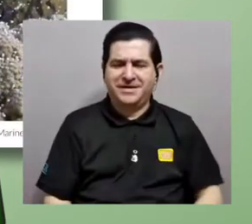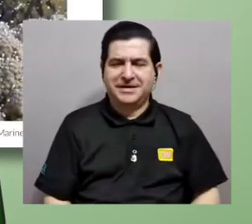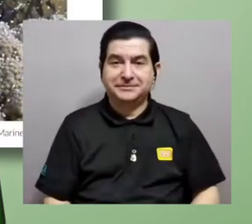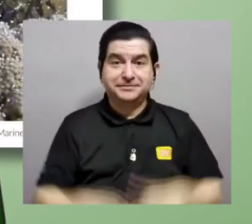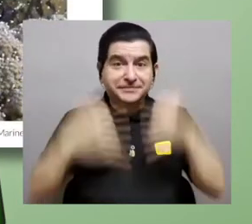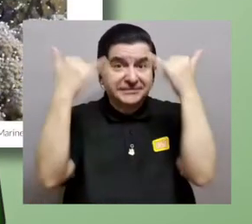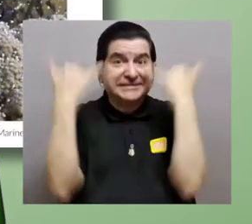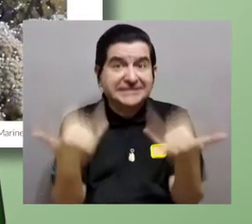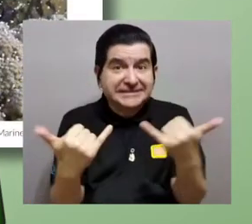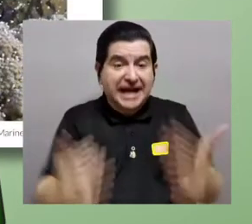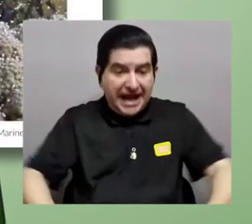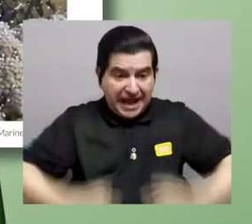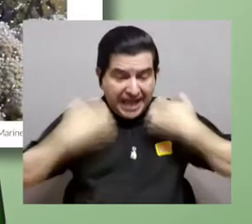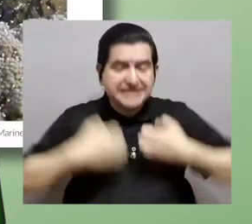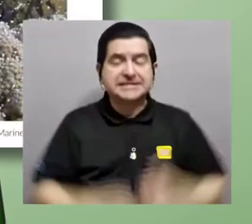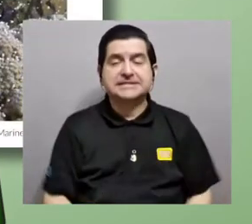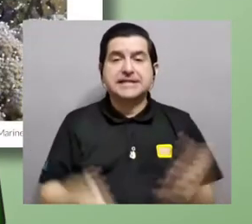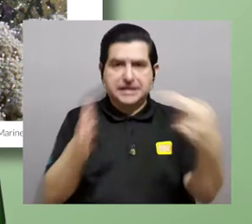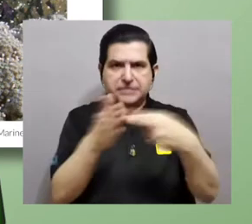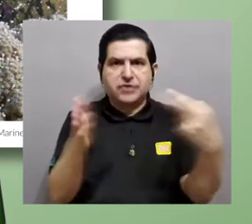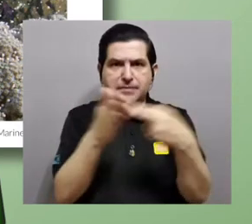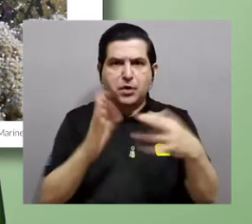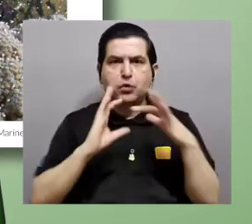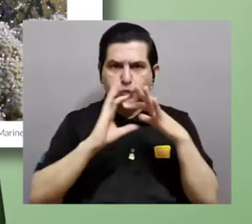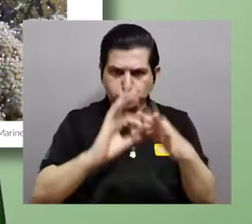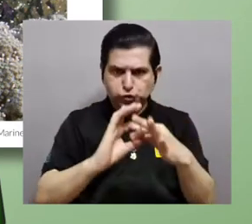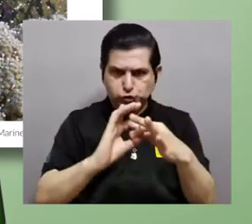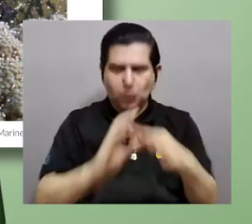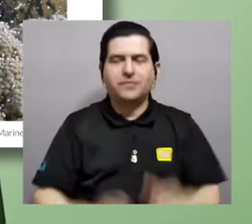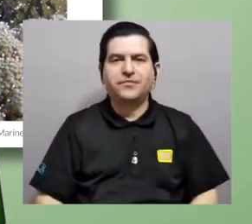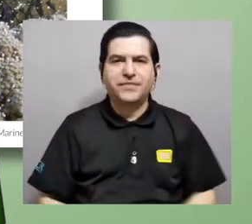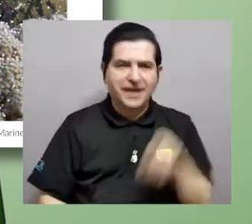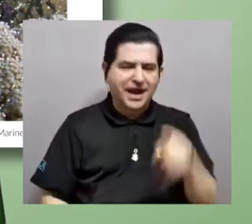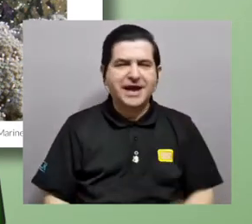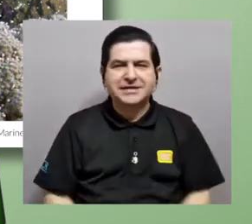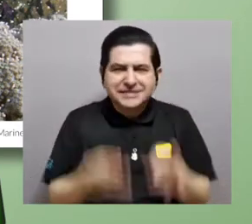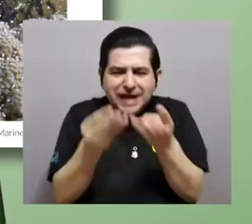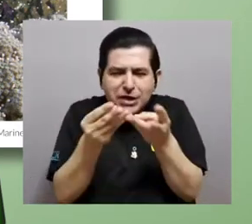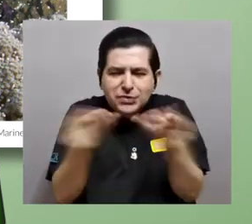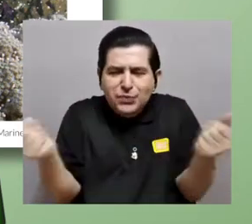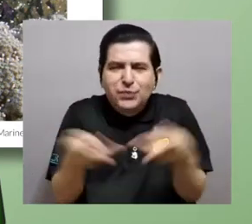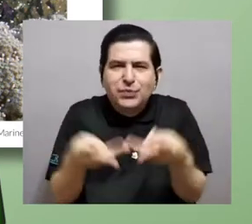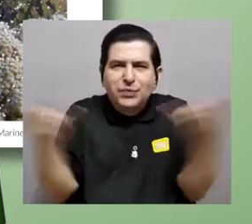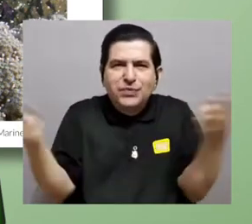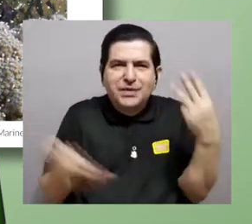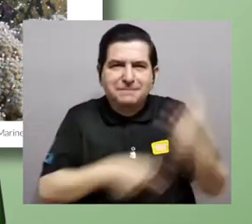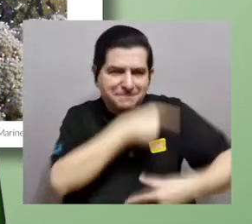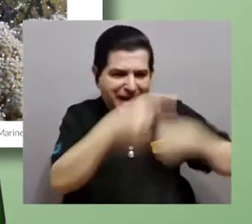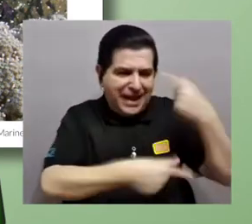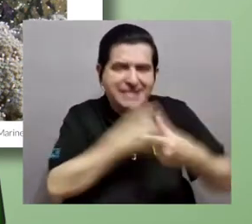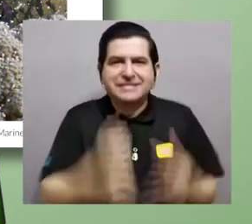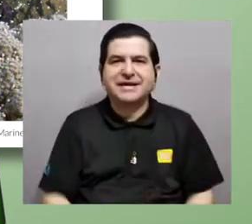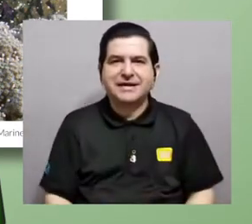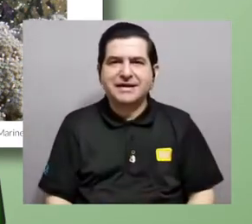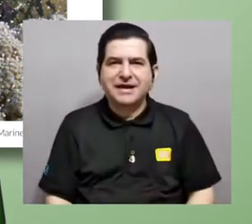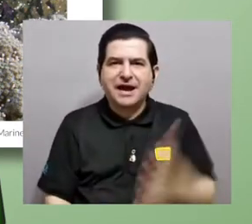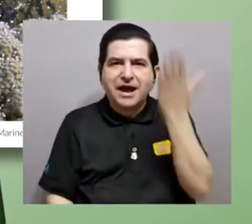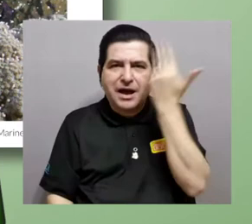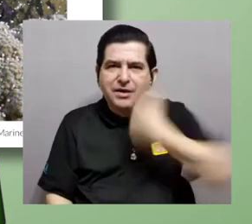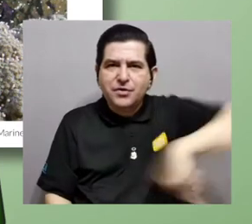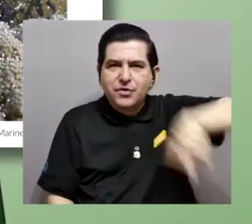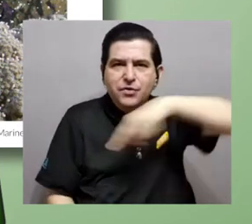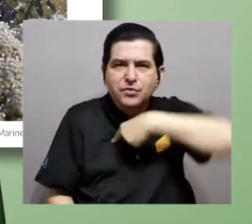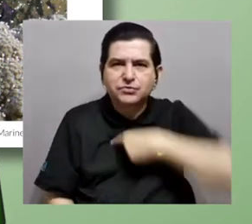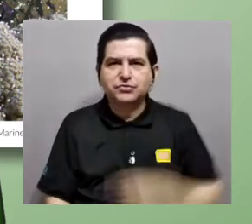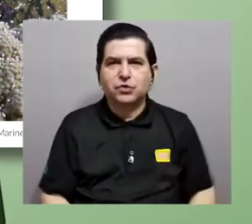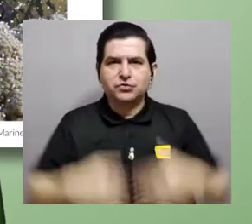que ya existe la reproducción sexual, que ya existe esa dilución del material genético, ¿por qué nos quedamos en